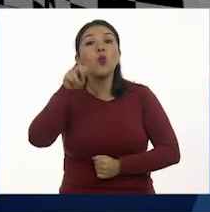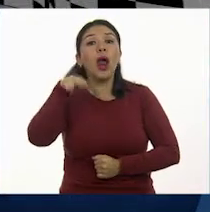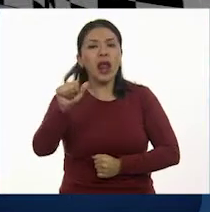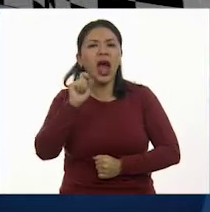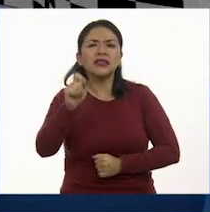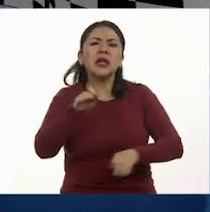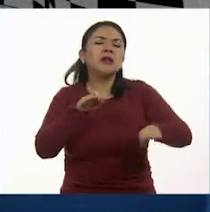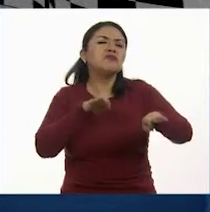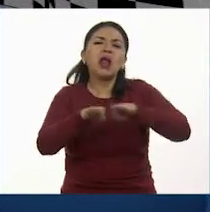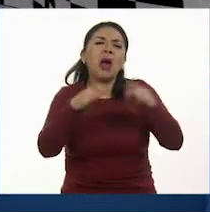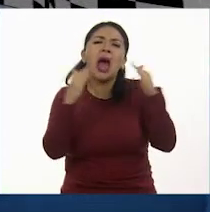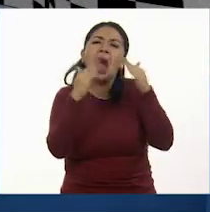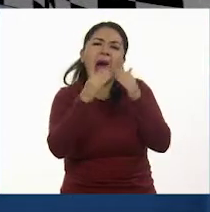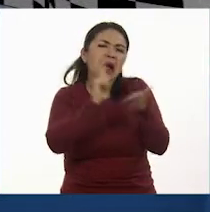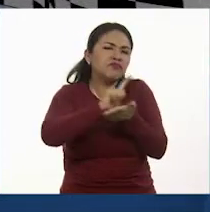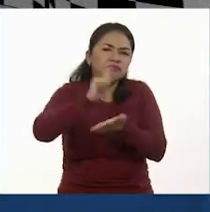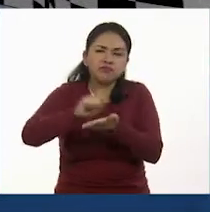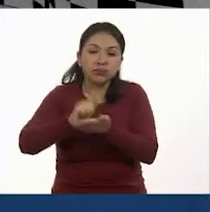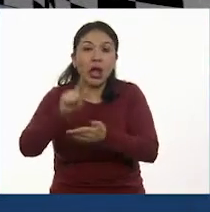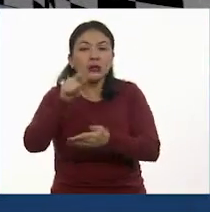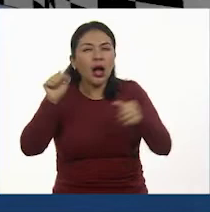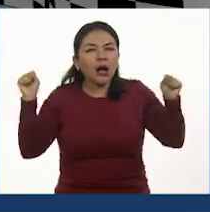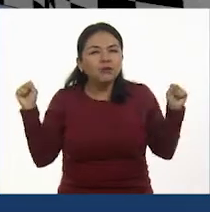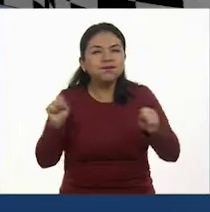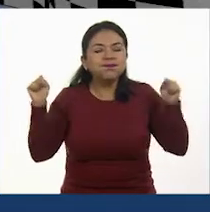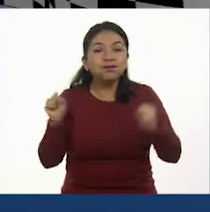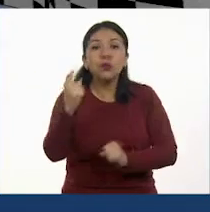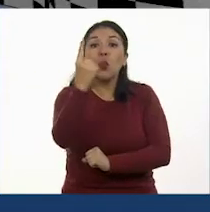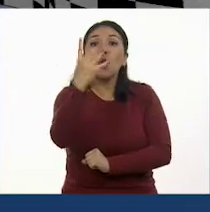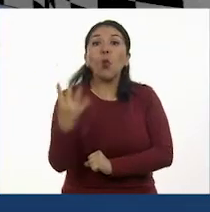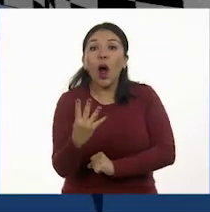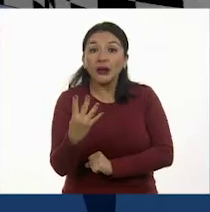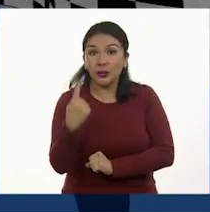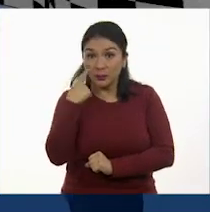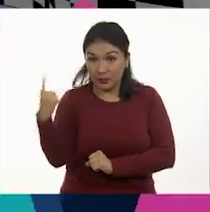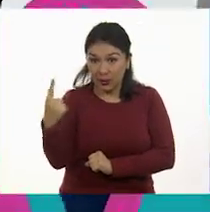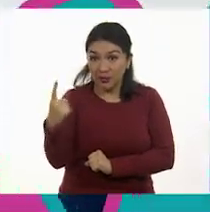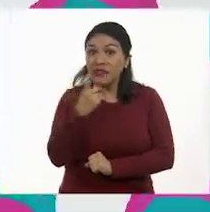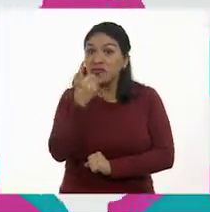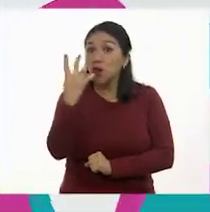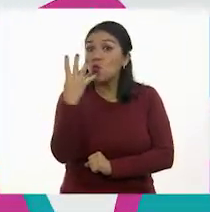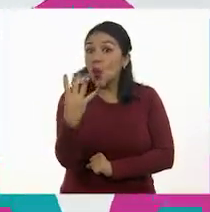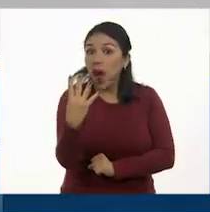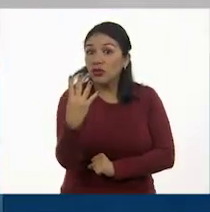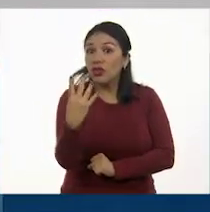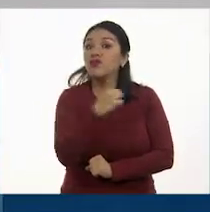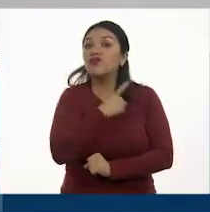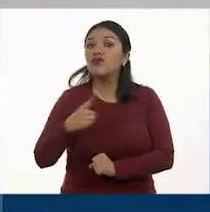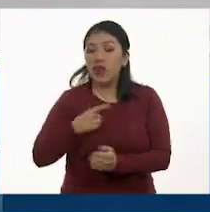casa y ha avanzado un cuarto del recorrido. Muy bien. Fíjense en el denominador. Un cuarto. ¿En cuántas partes vamos a dividir